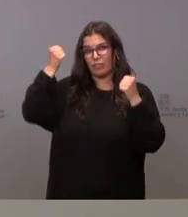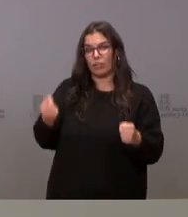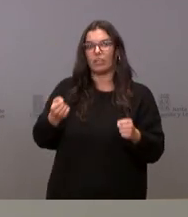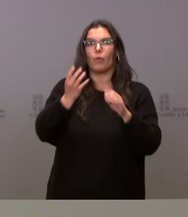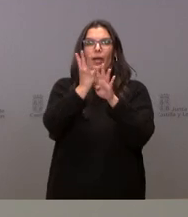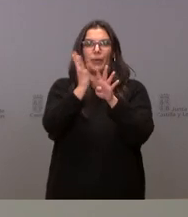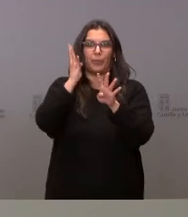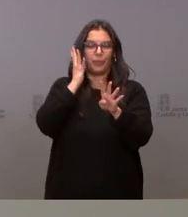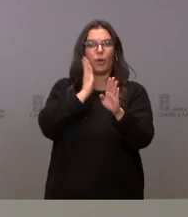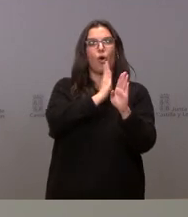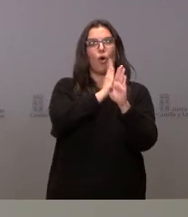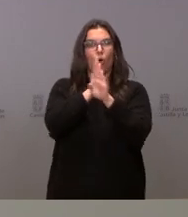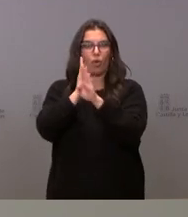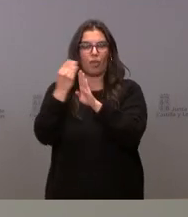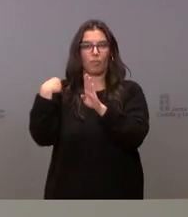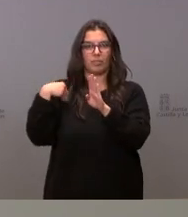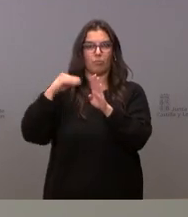la ordenación a través